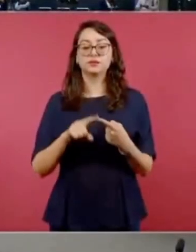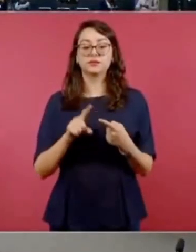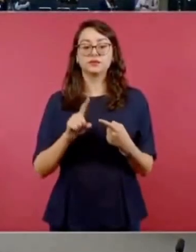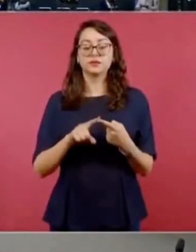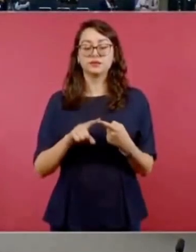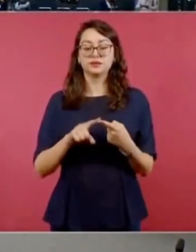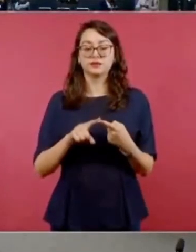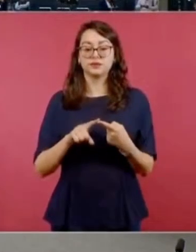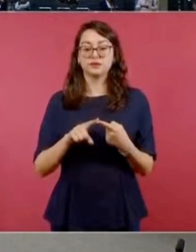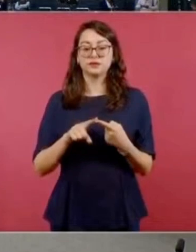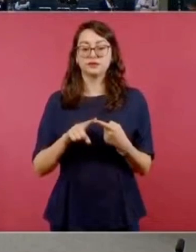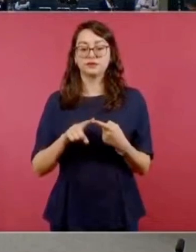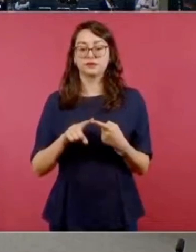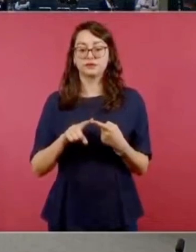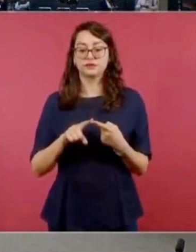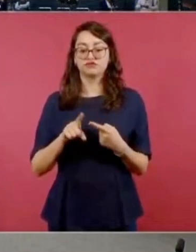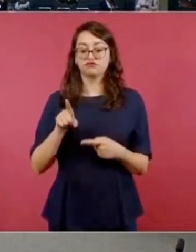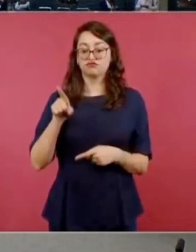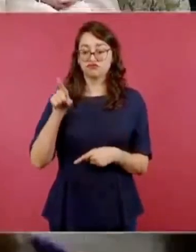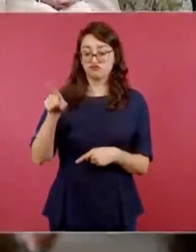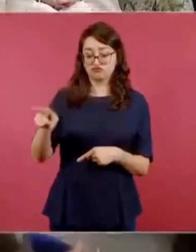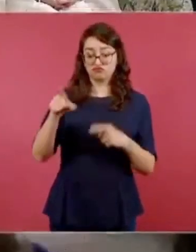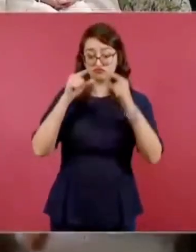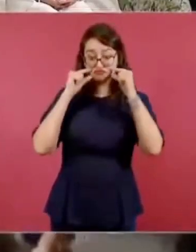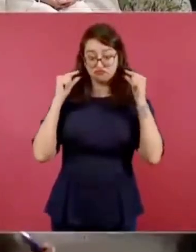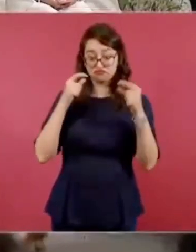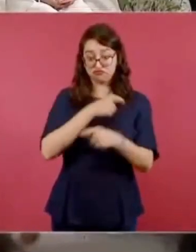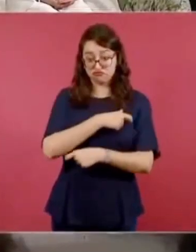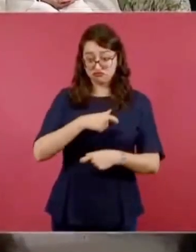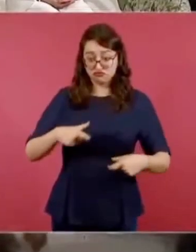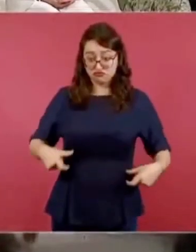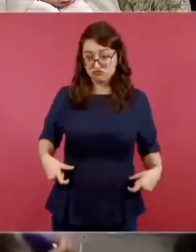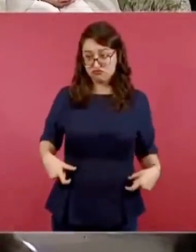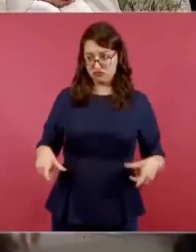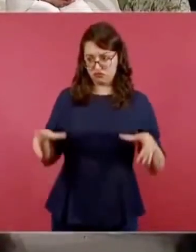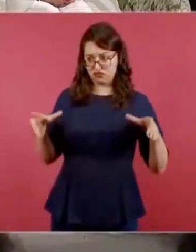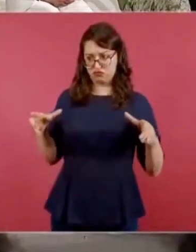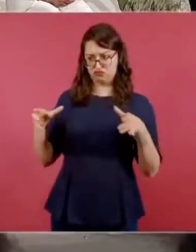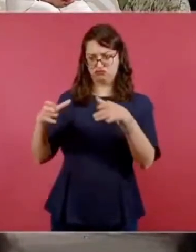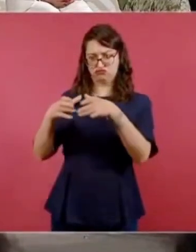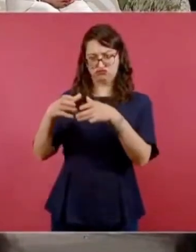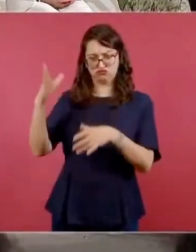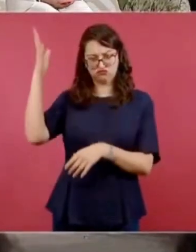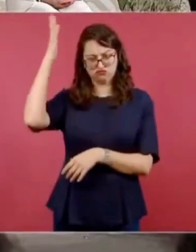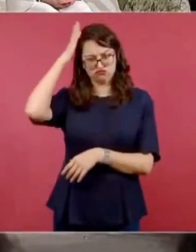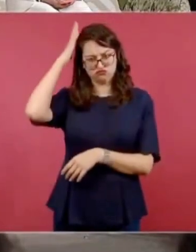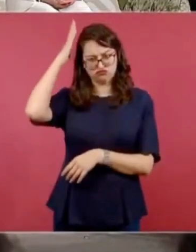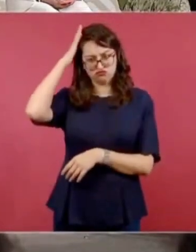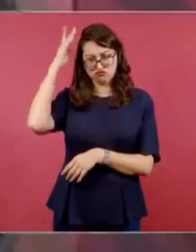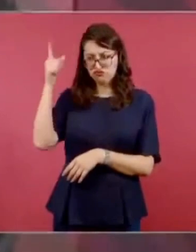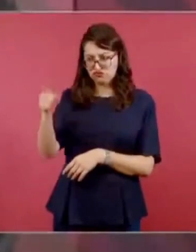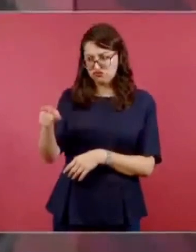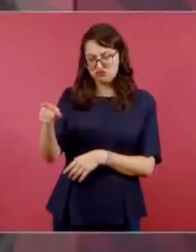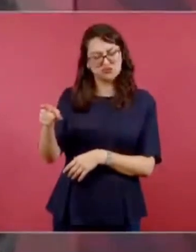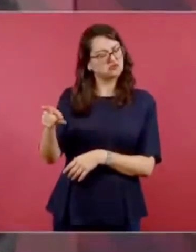el cabecilla reaccionario